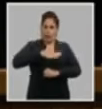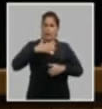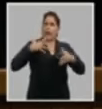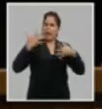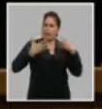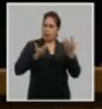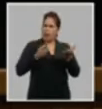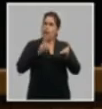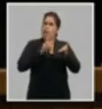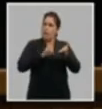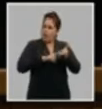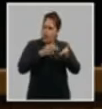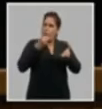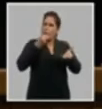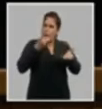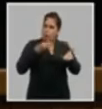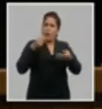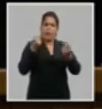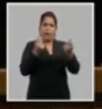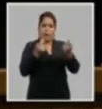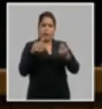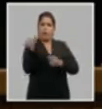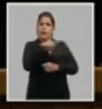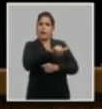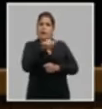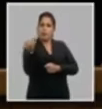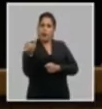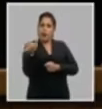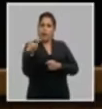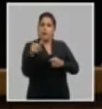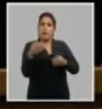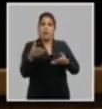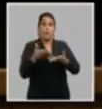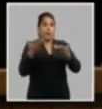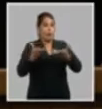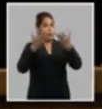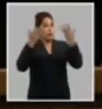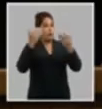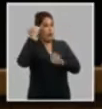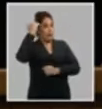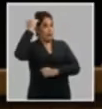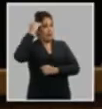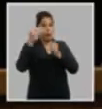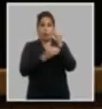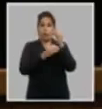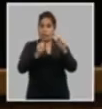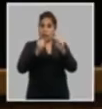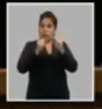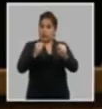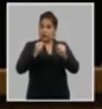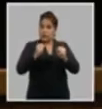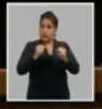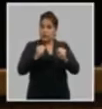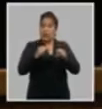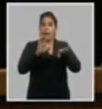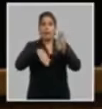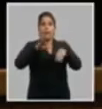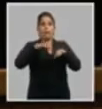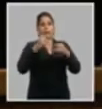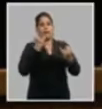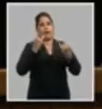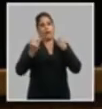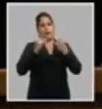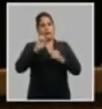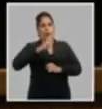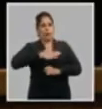aporte y participación en la vida económica propiciar el despliegue de sus capacidades y potencialidades acorde con sus